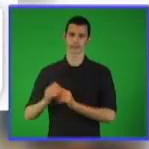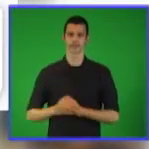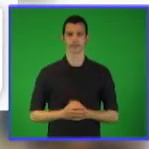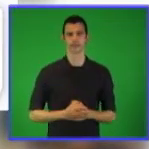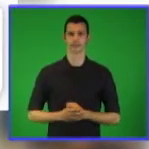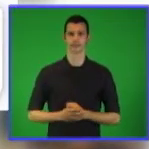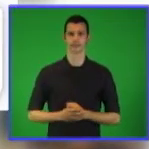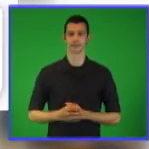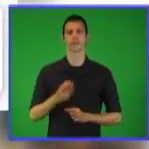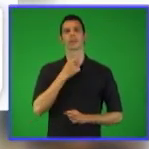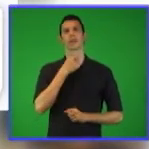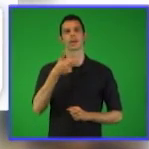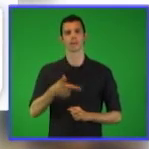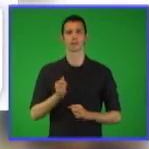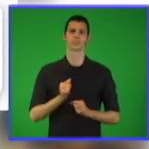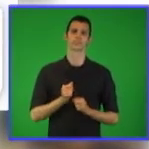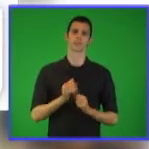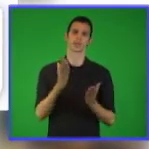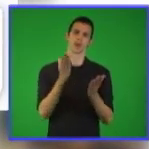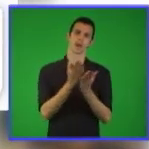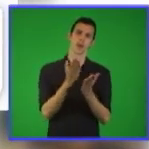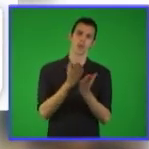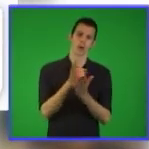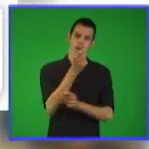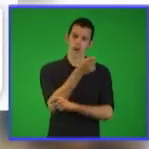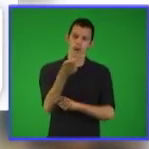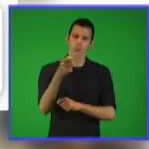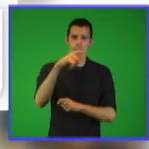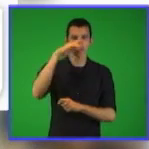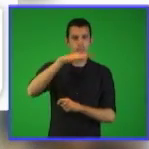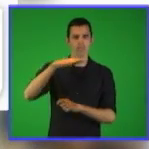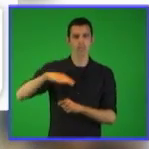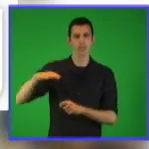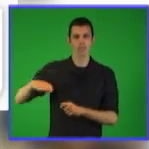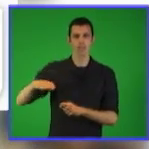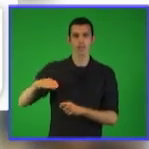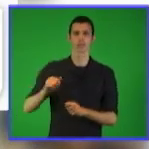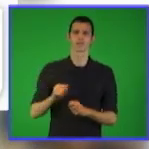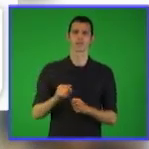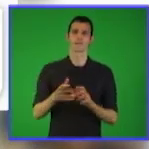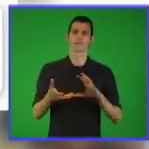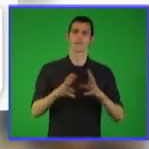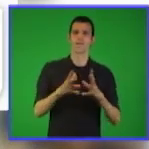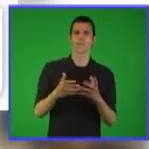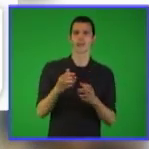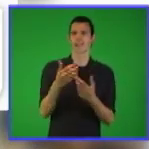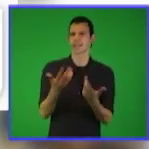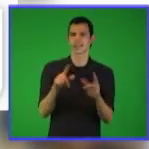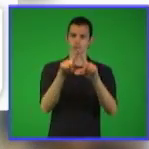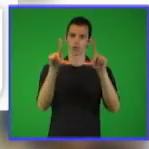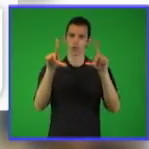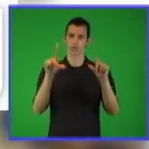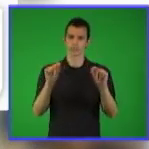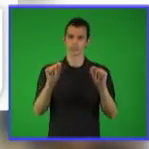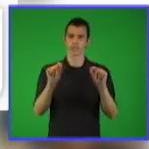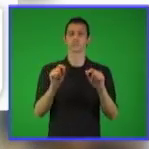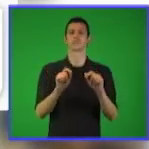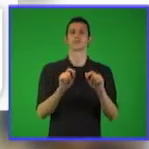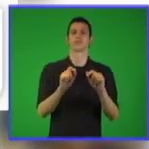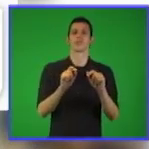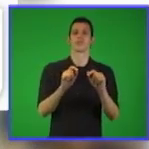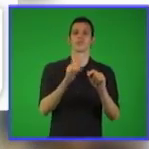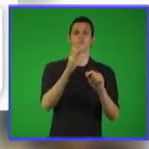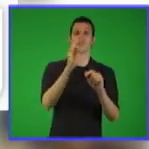que vamos a trabajar en cada una de esas especialidades. En el caso de educación infantil vamos a trabajar el